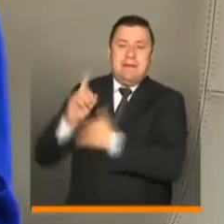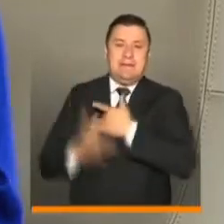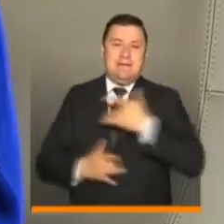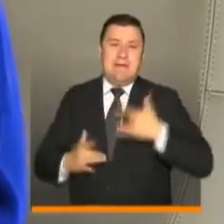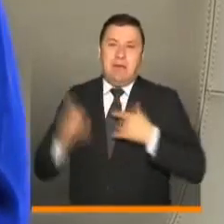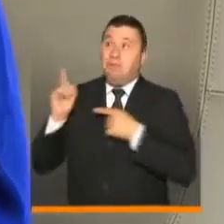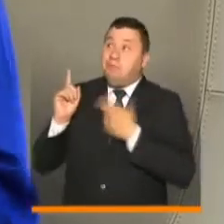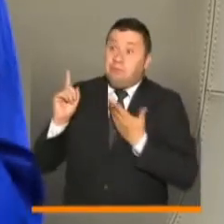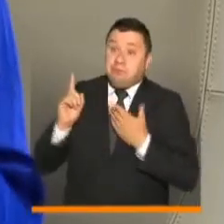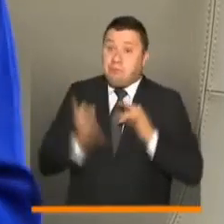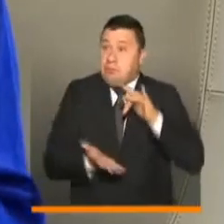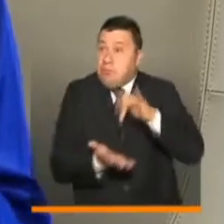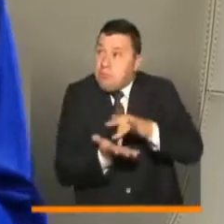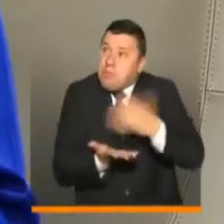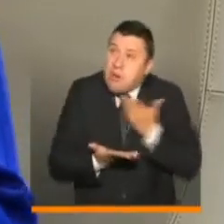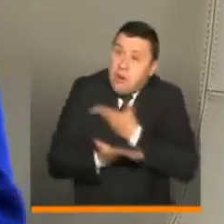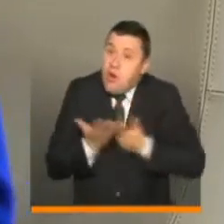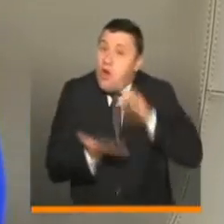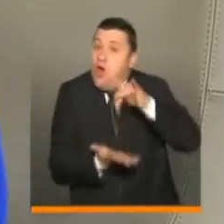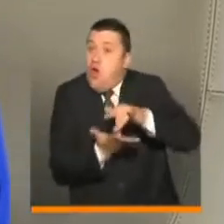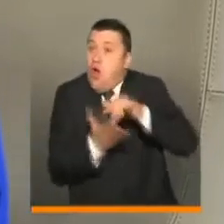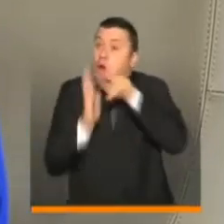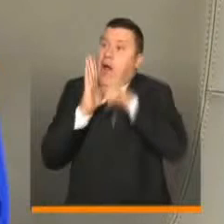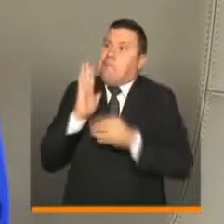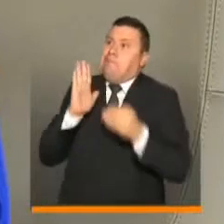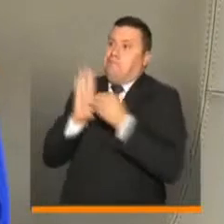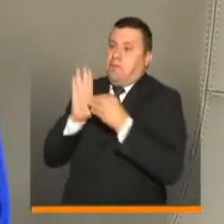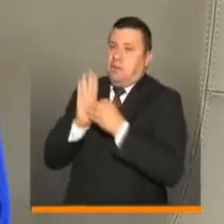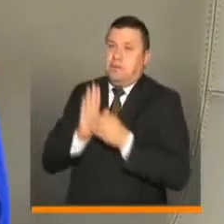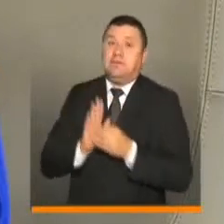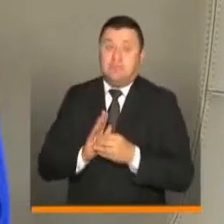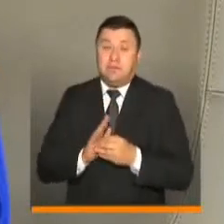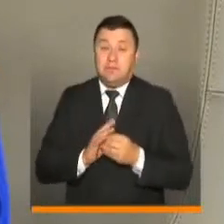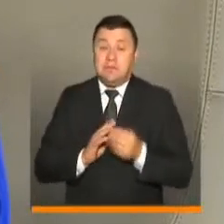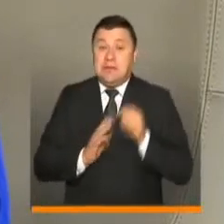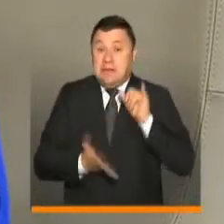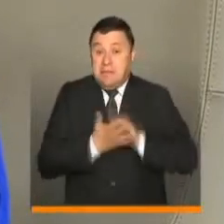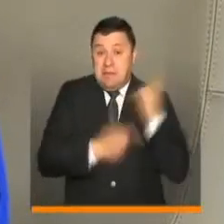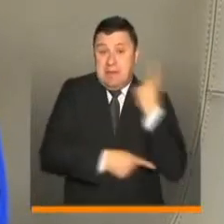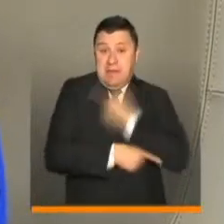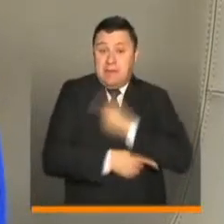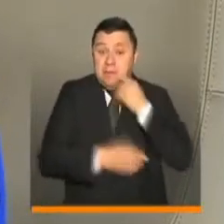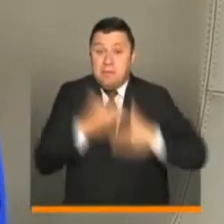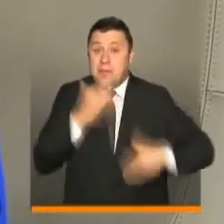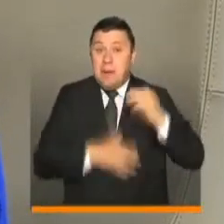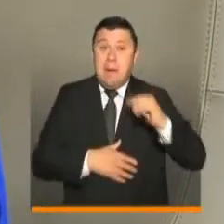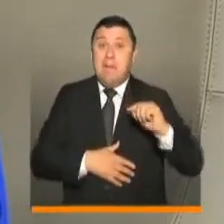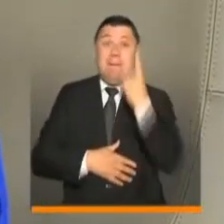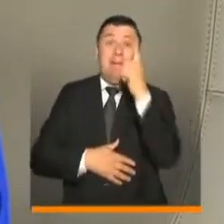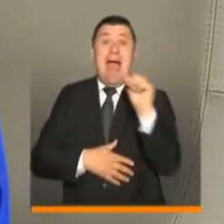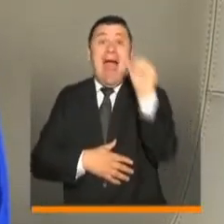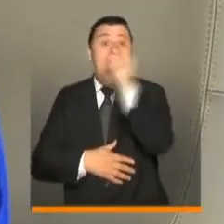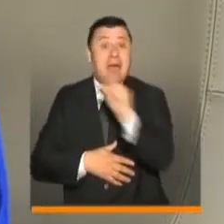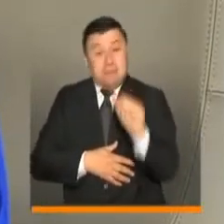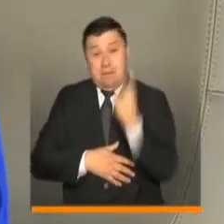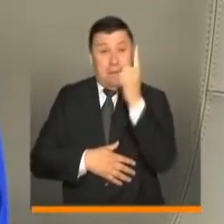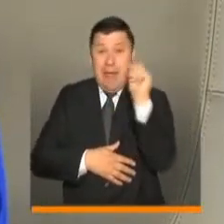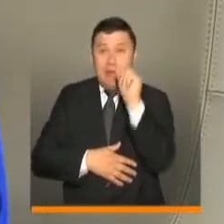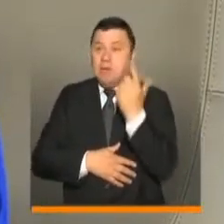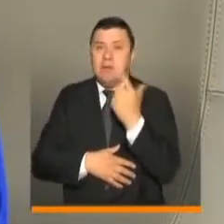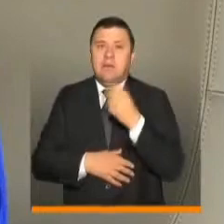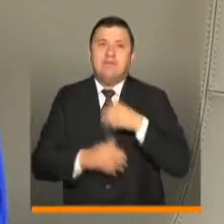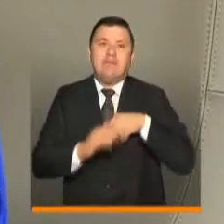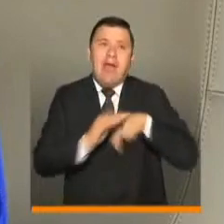definiendo si hay presencialidad, alternancia y demás. Igualmente, comentamos ese día, presidente, que a partir del 1 de agosto, para